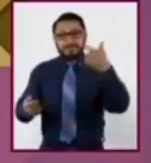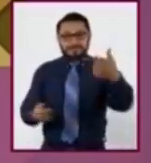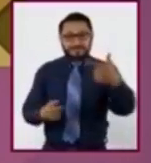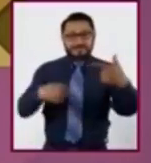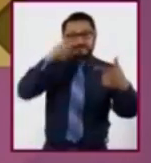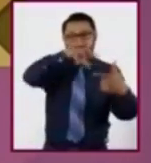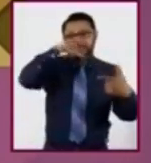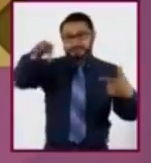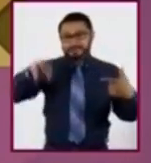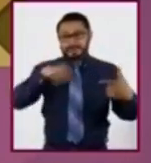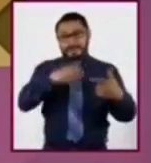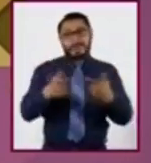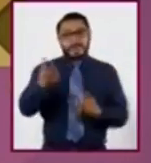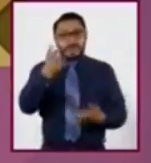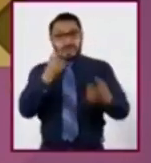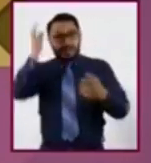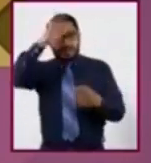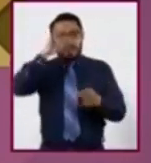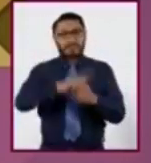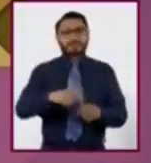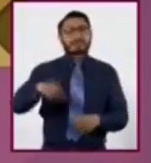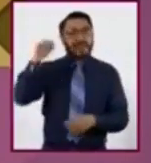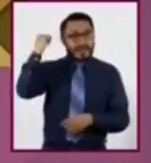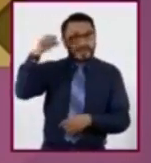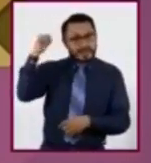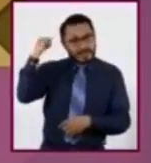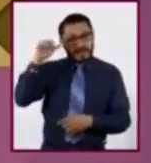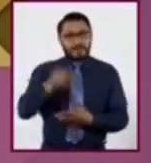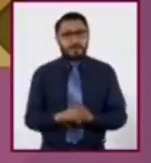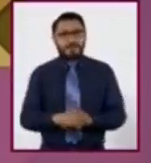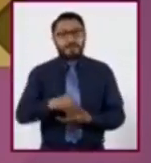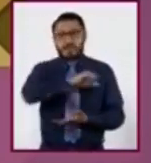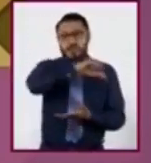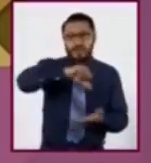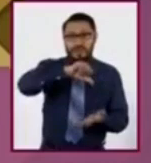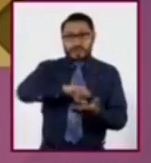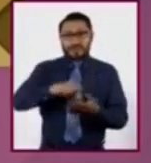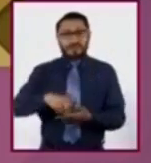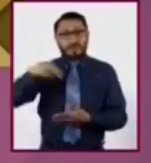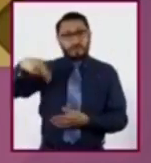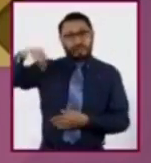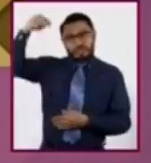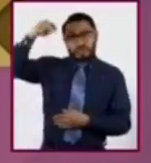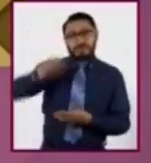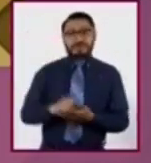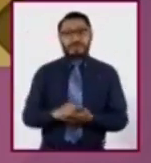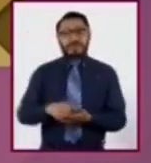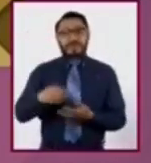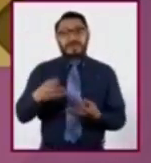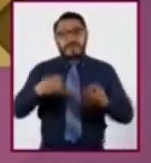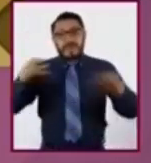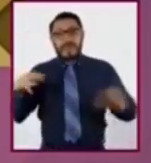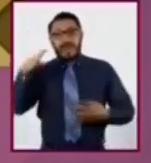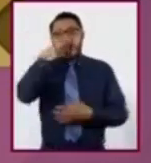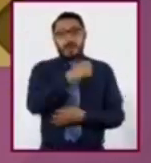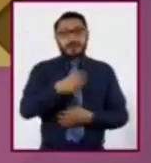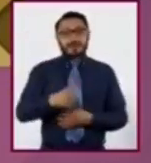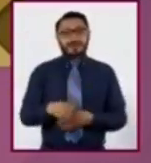geoeconómicas y culturales que son Acapulco, Centro, Norte, Tierra Caliente, Costa Chica,